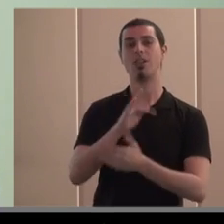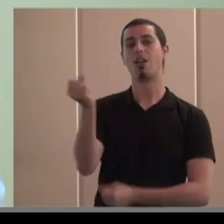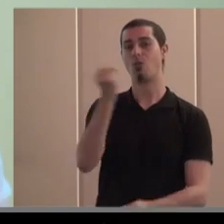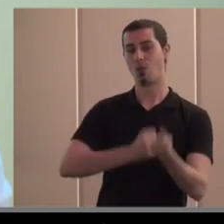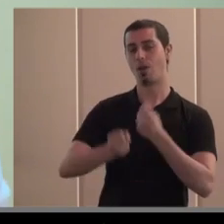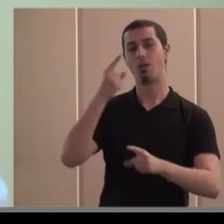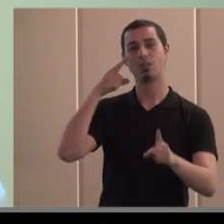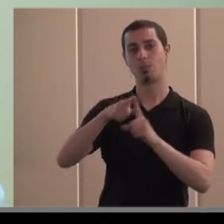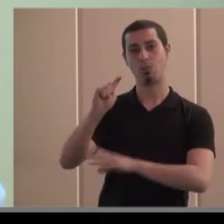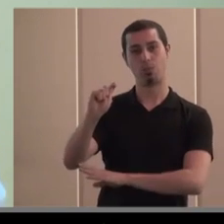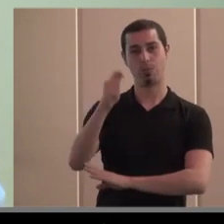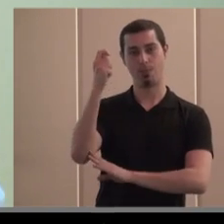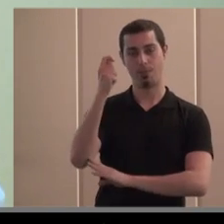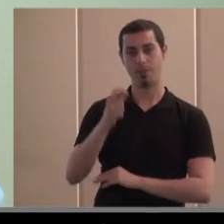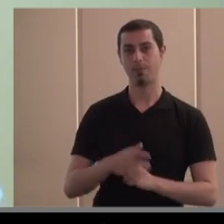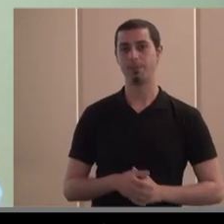tener éxito